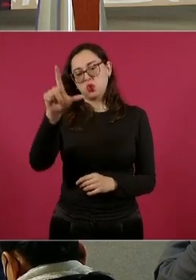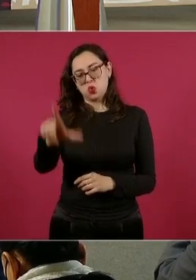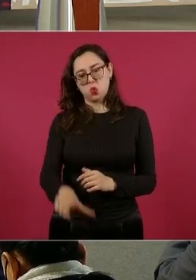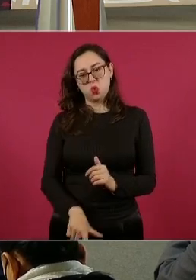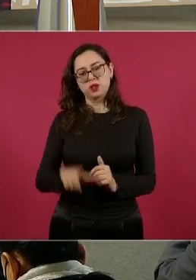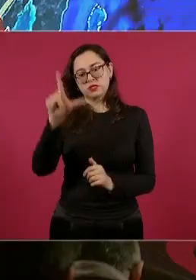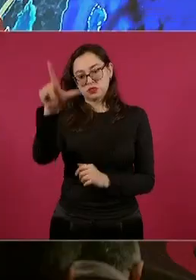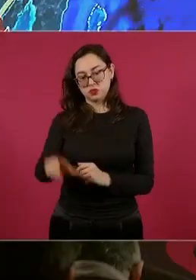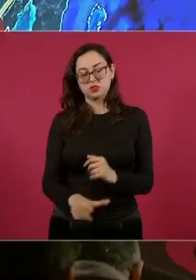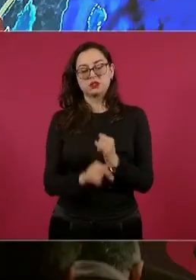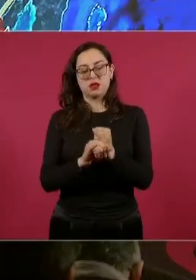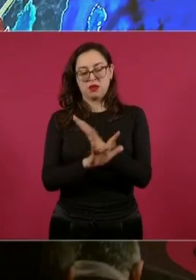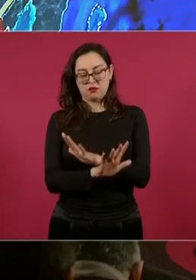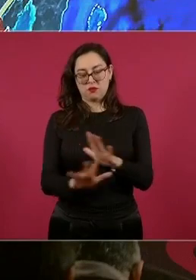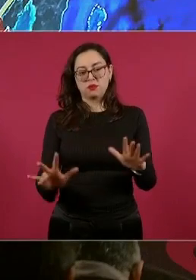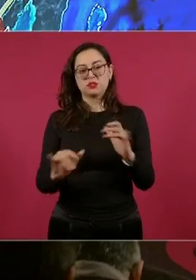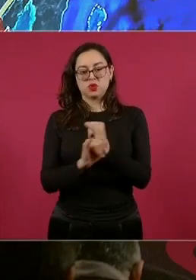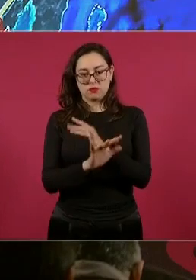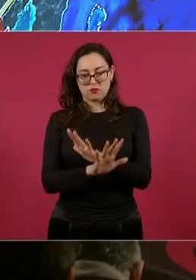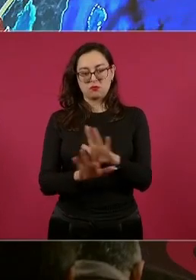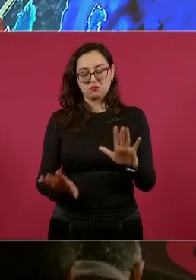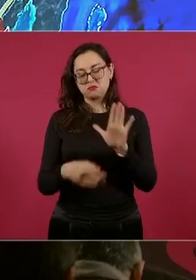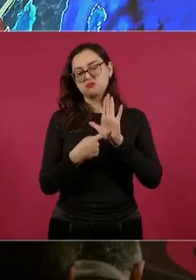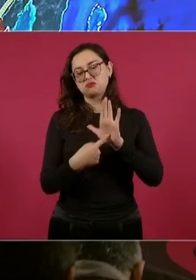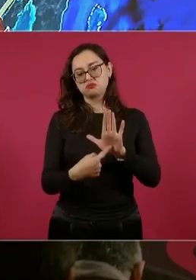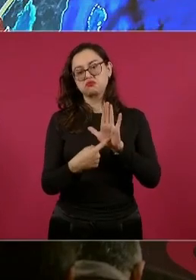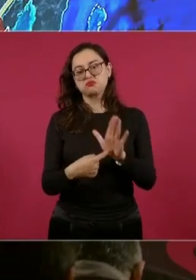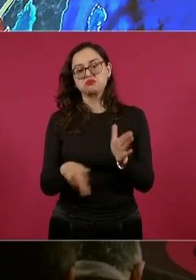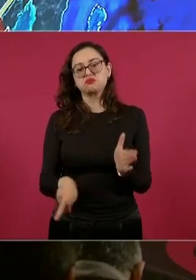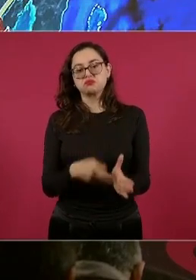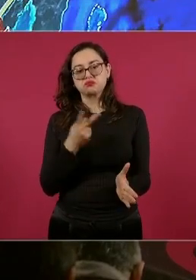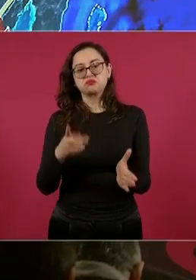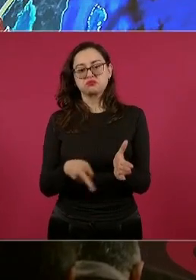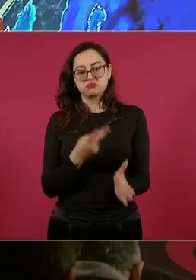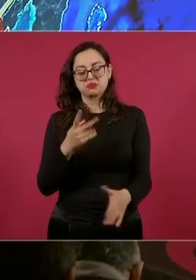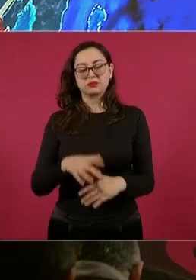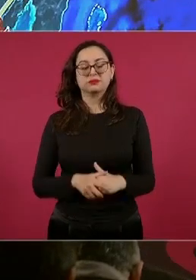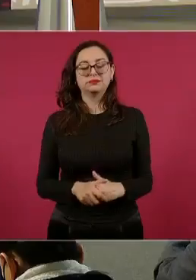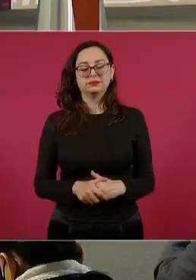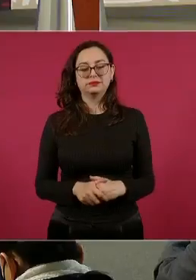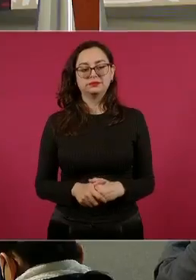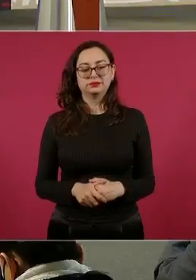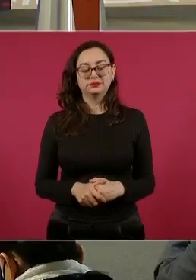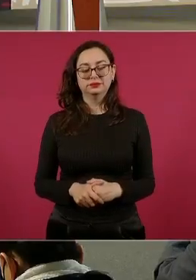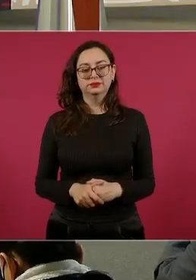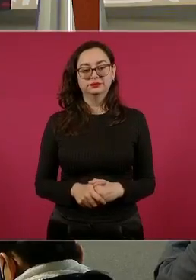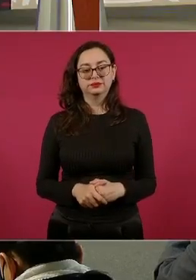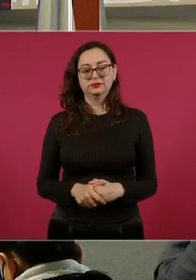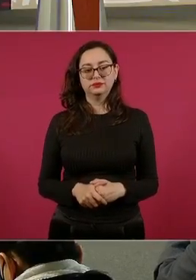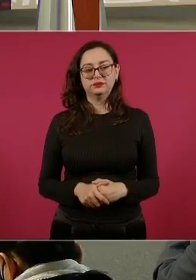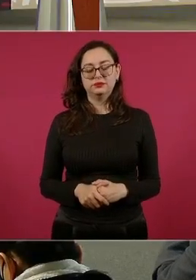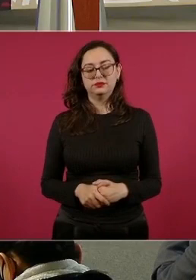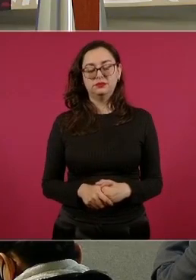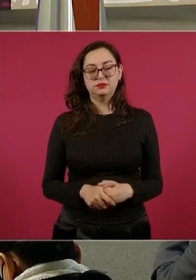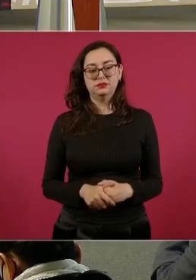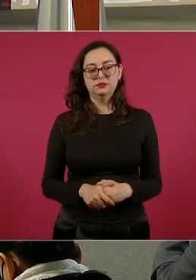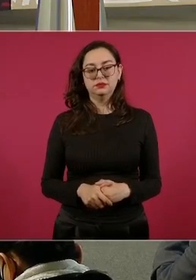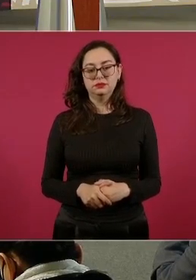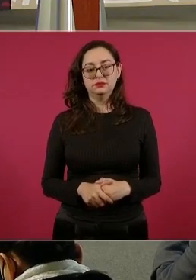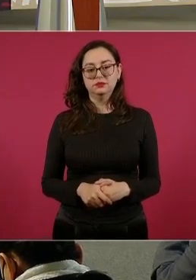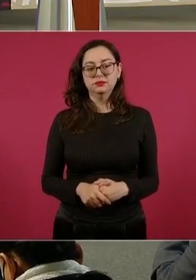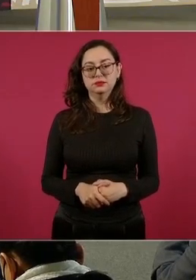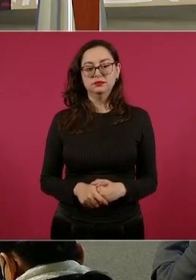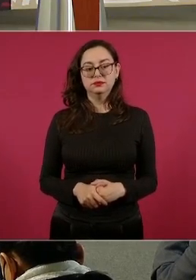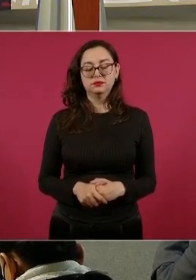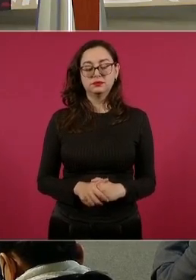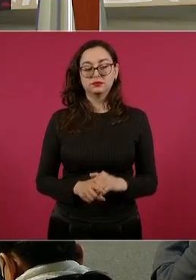vienen los técnicos y las empresas. ¿Y ya se utilizarán